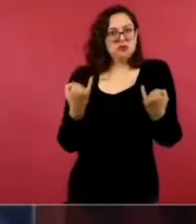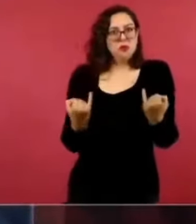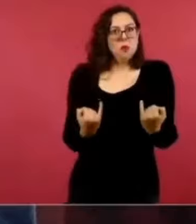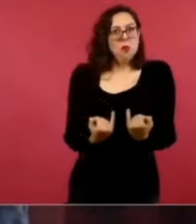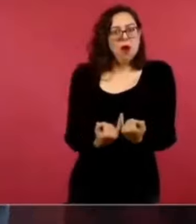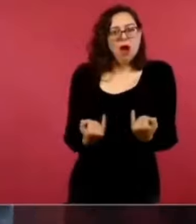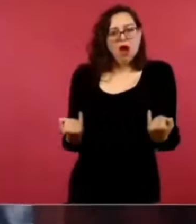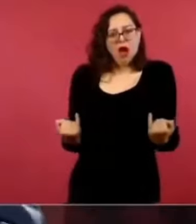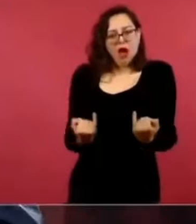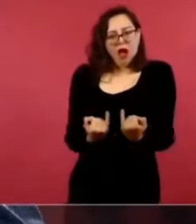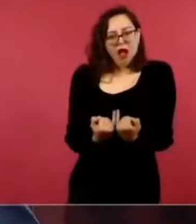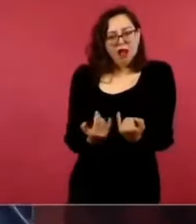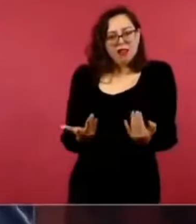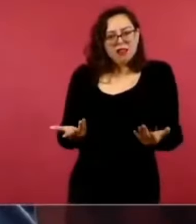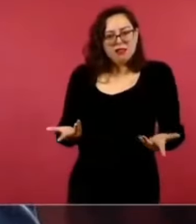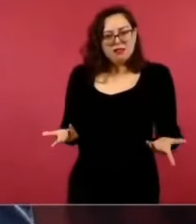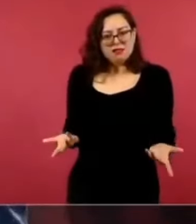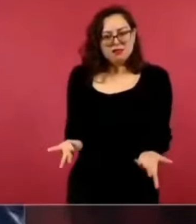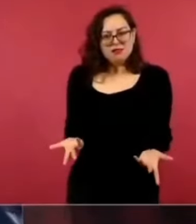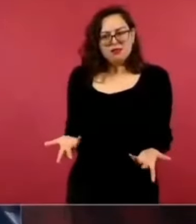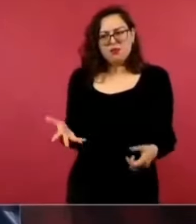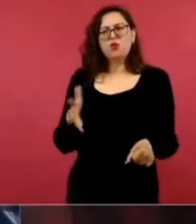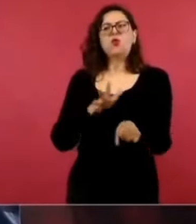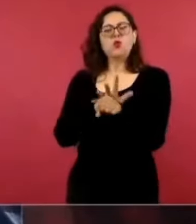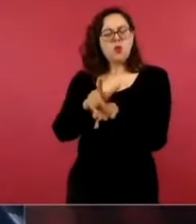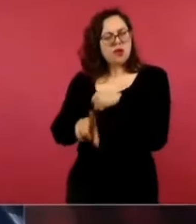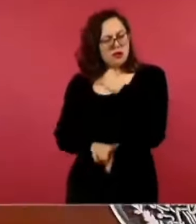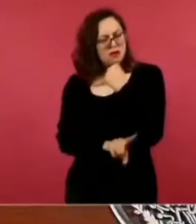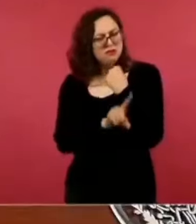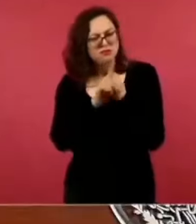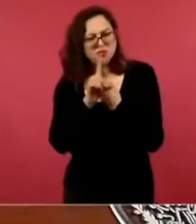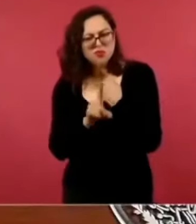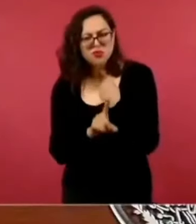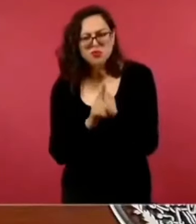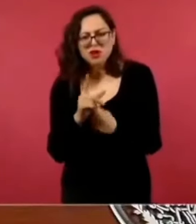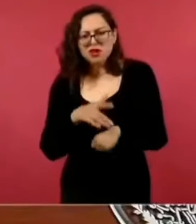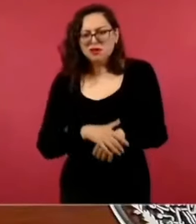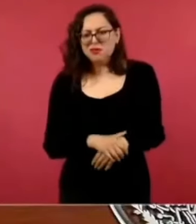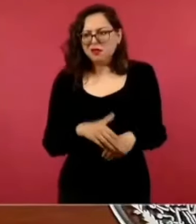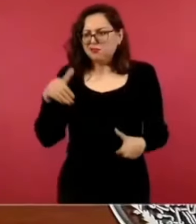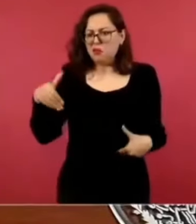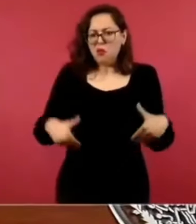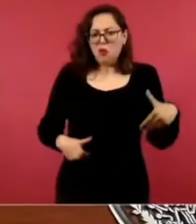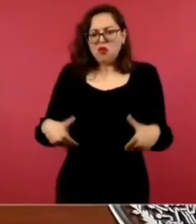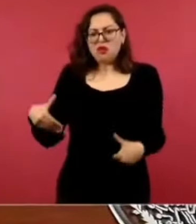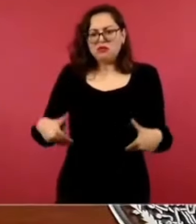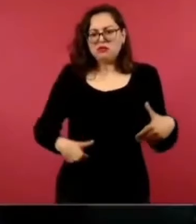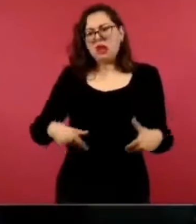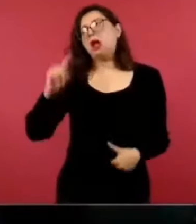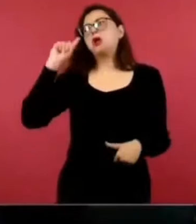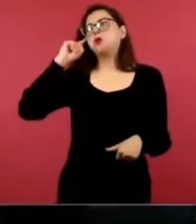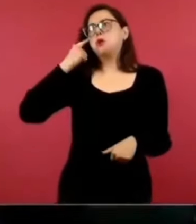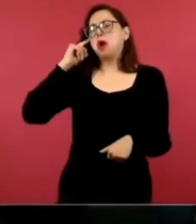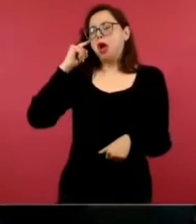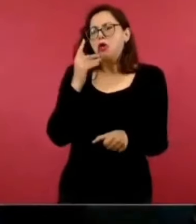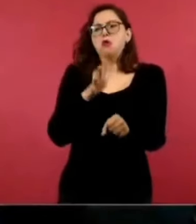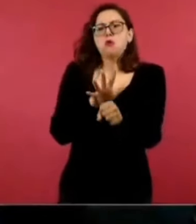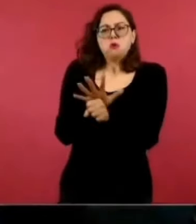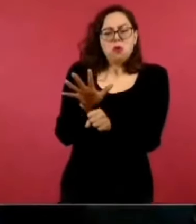¿Por qué les molesta el que nada debe, nada teme?